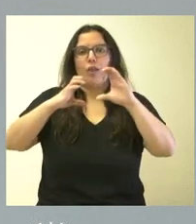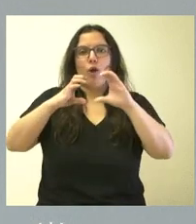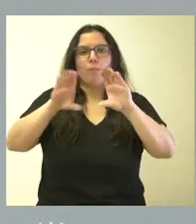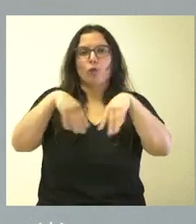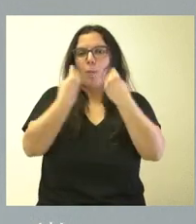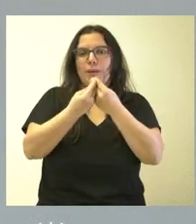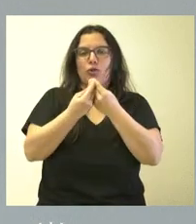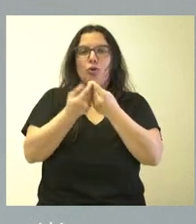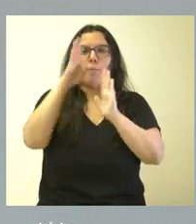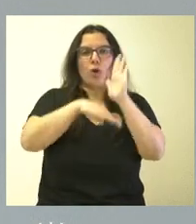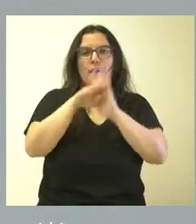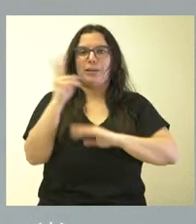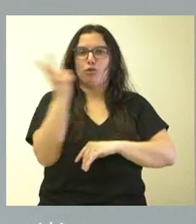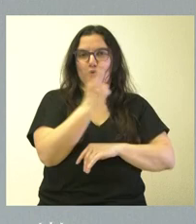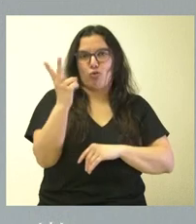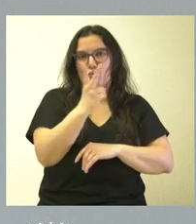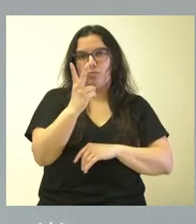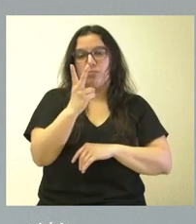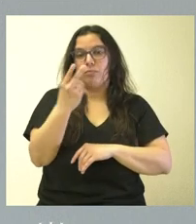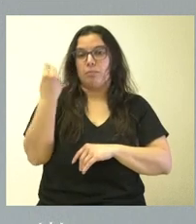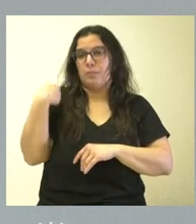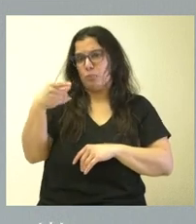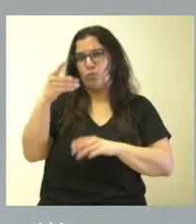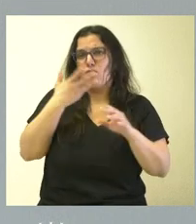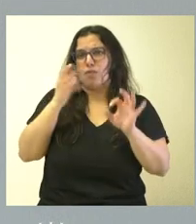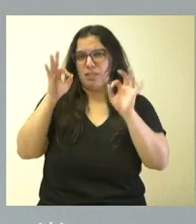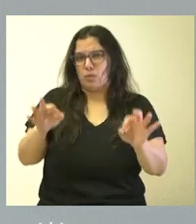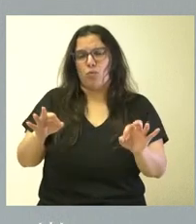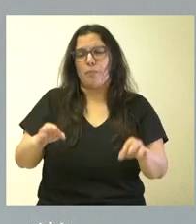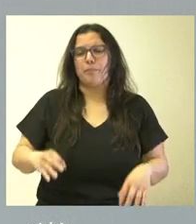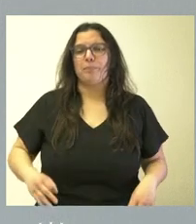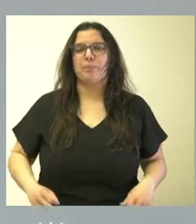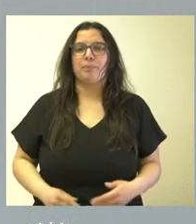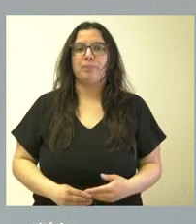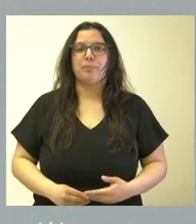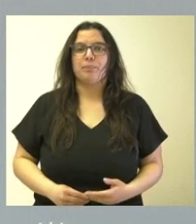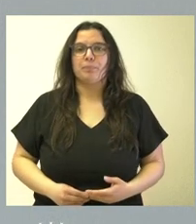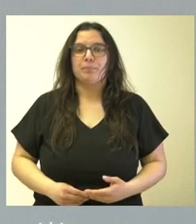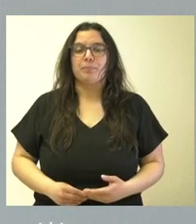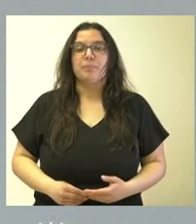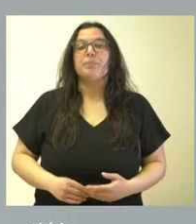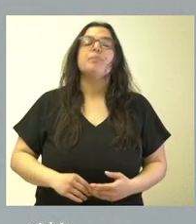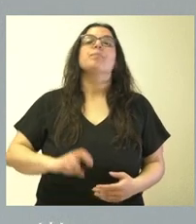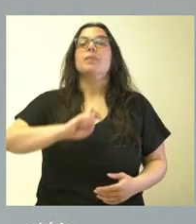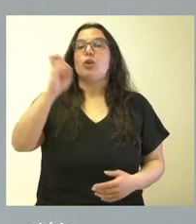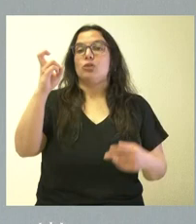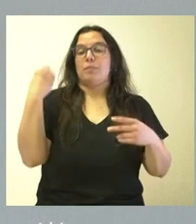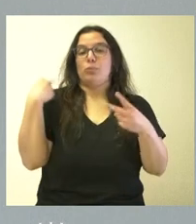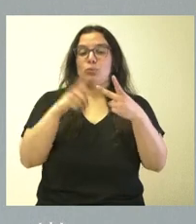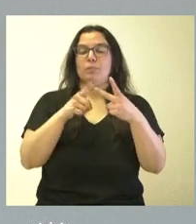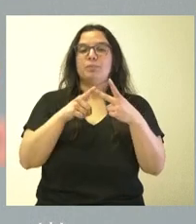el programa Jimena y el programa Medora, del que ustedes habrán oído hablar en algunas ocasiones. La segunda de las cuestiones.